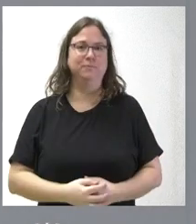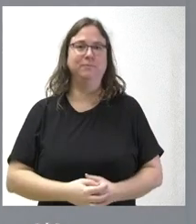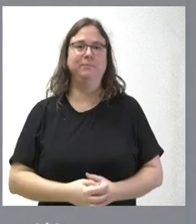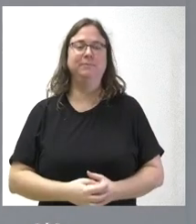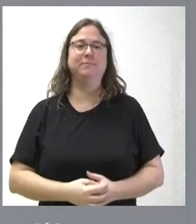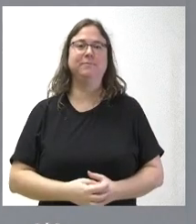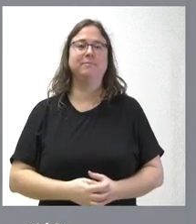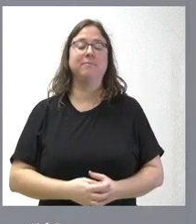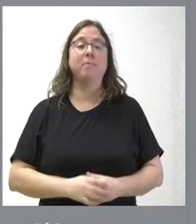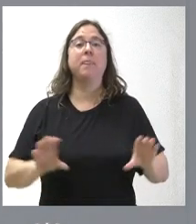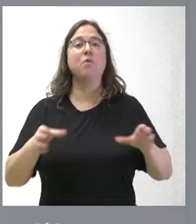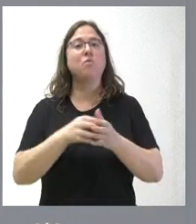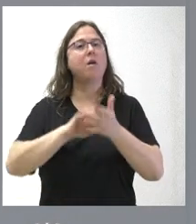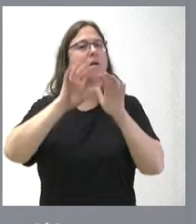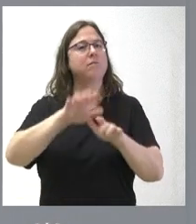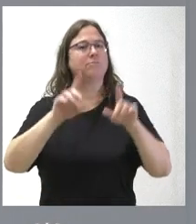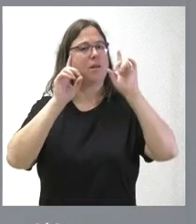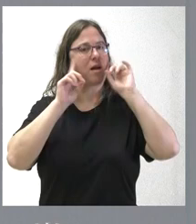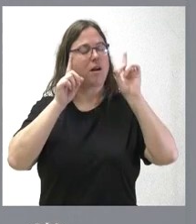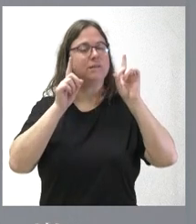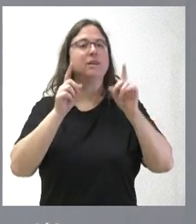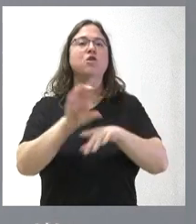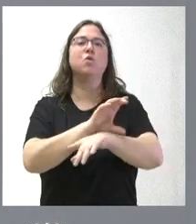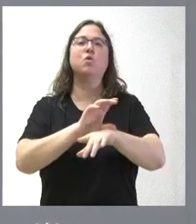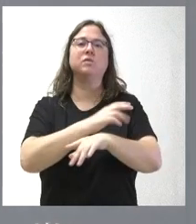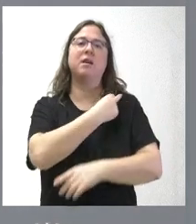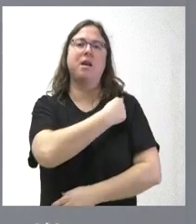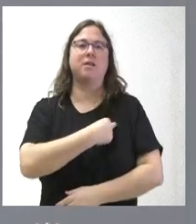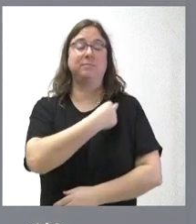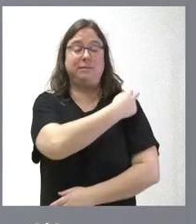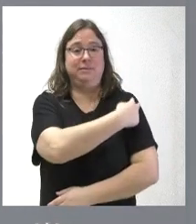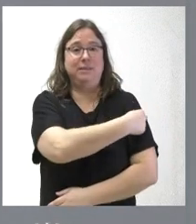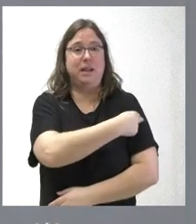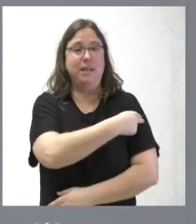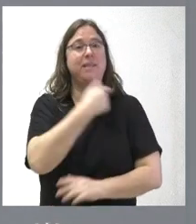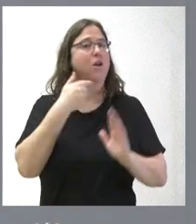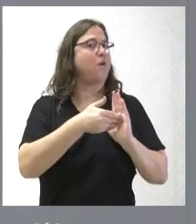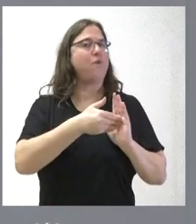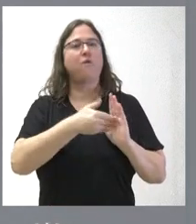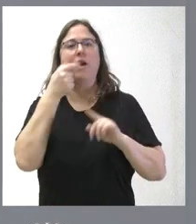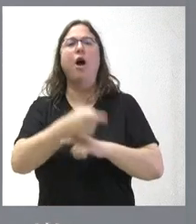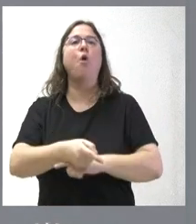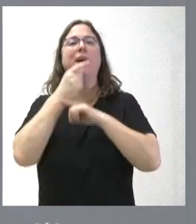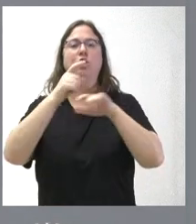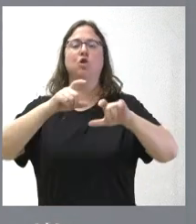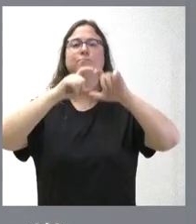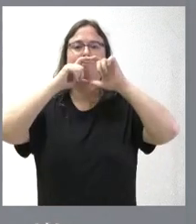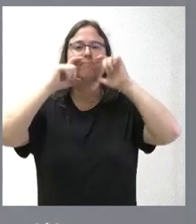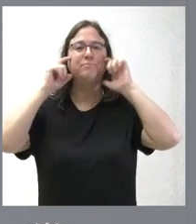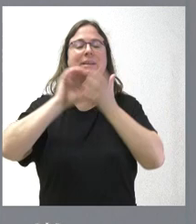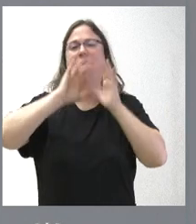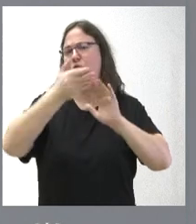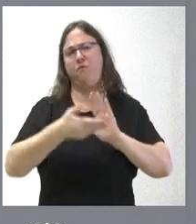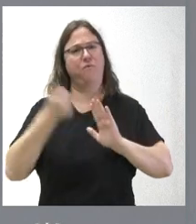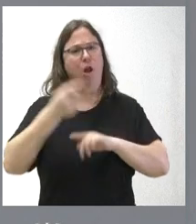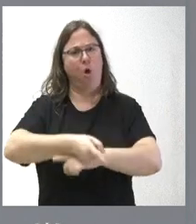La Junta de Castilla y León, en este caso la Consejería de Sanidad, va a eliminar la obligatoriedad de las mascarillas en los centros sanitarios de Castilla y León.